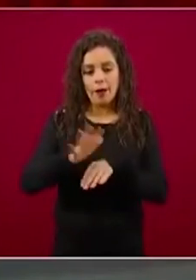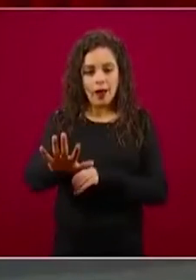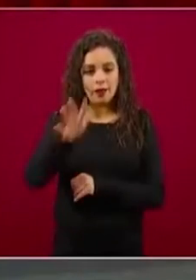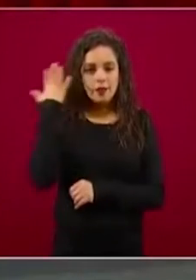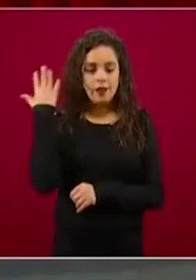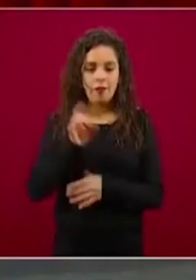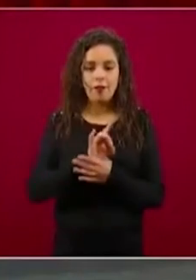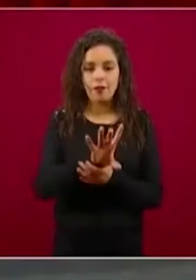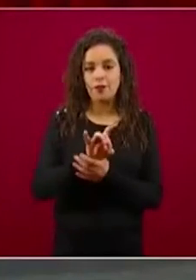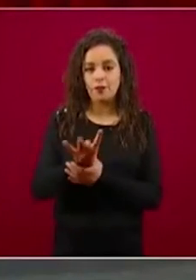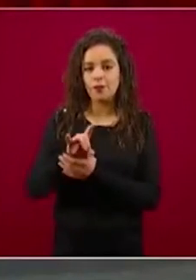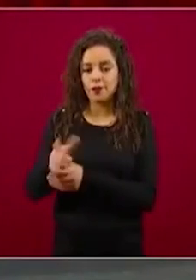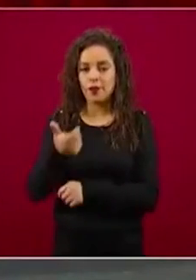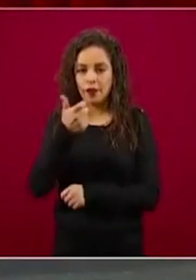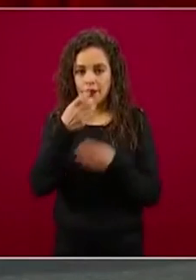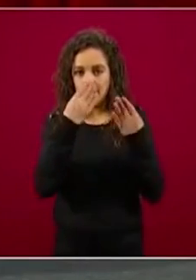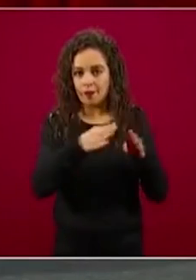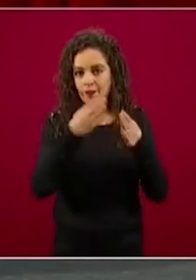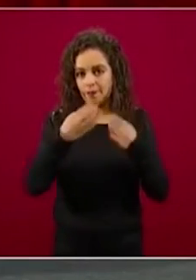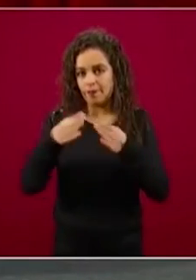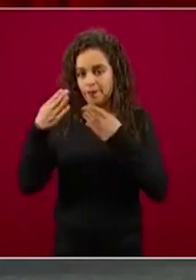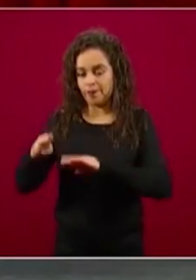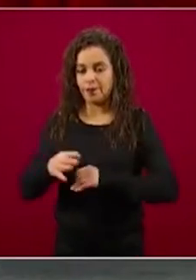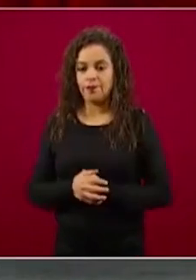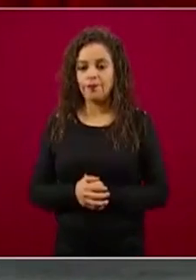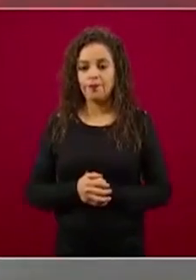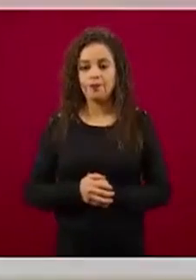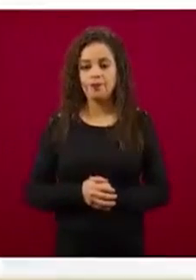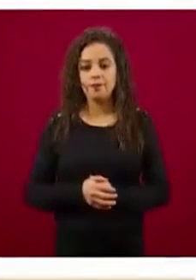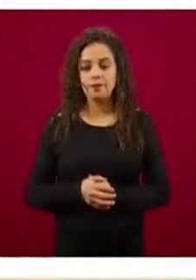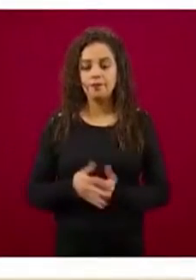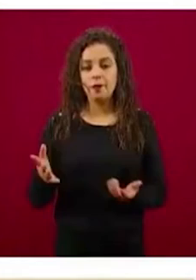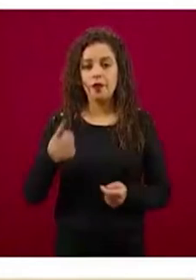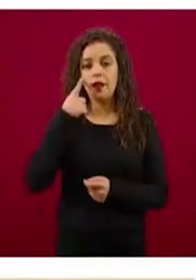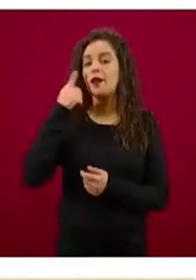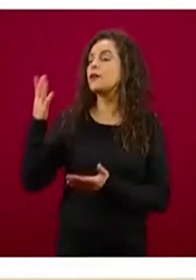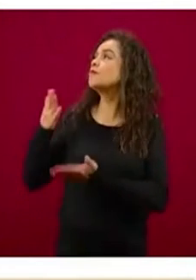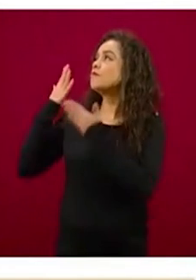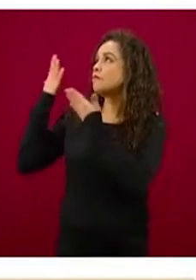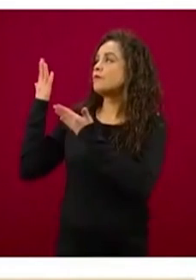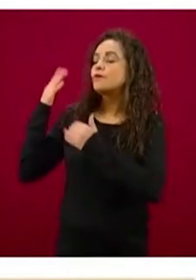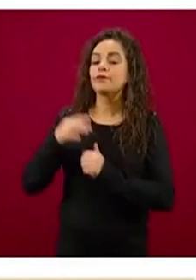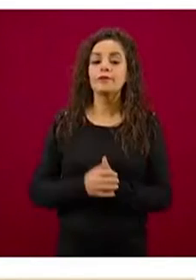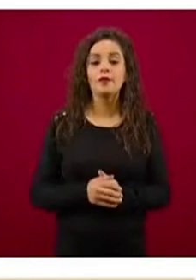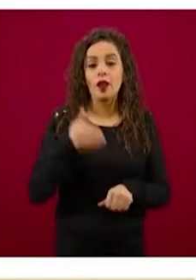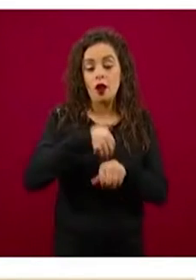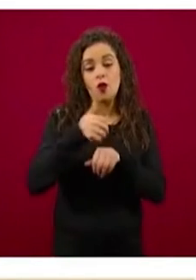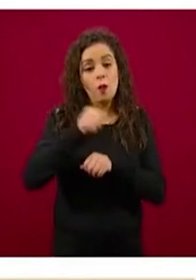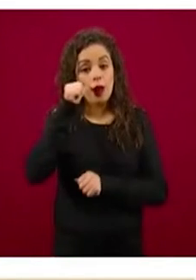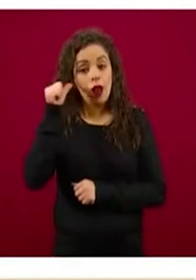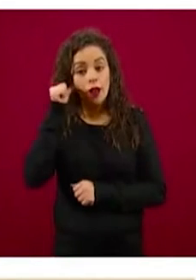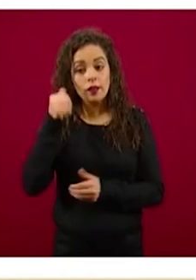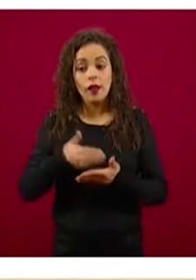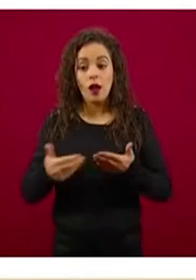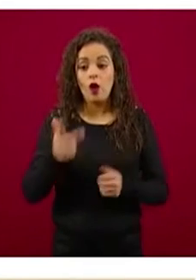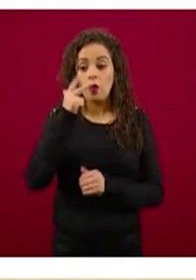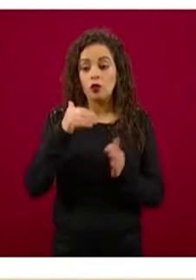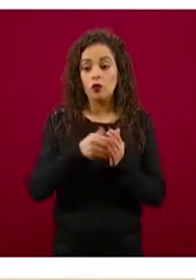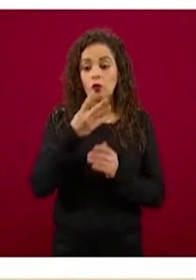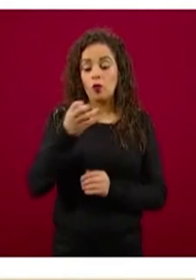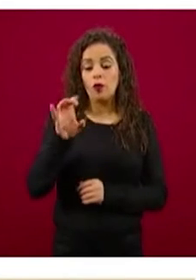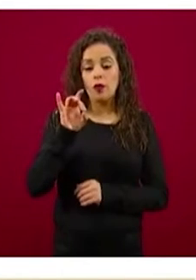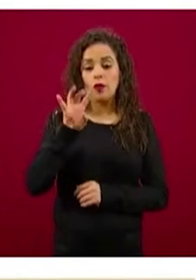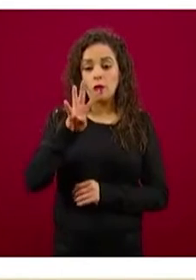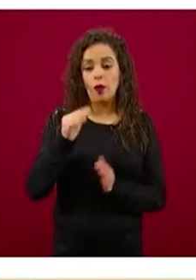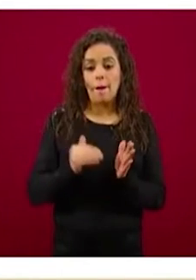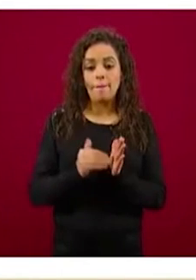prácticamente a muy poquita distancia de los números reportados ayer, estamos en ocho mil 434 millones